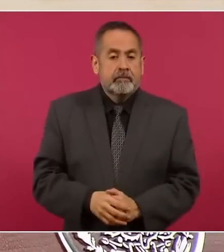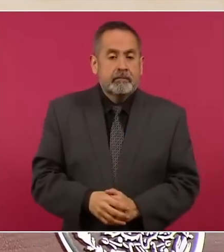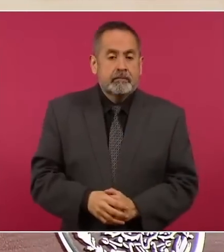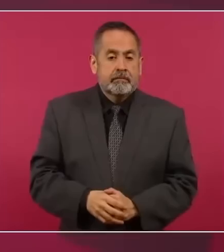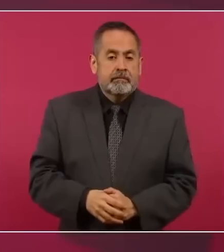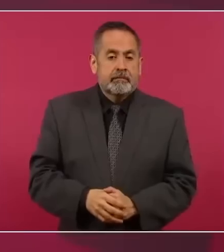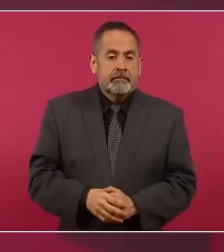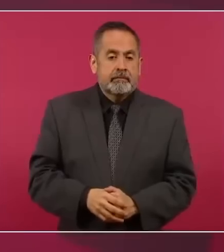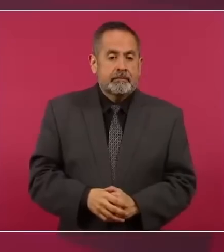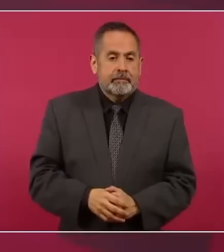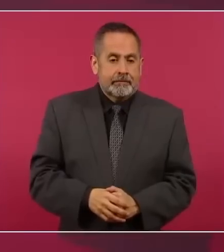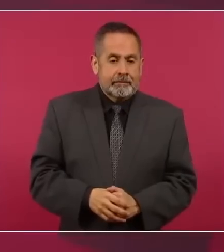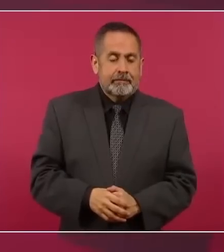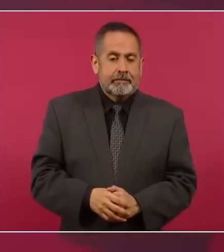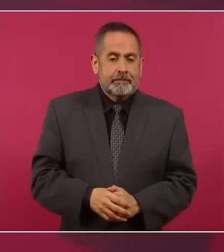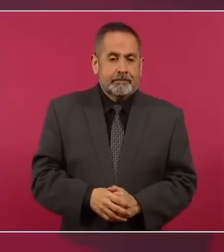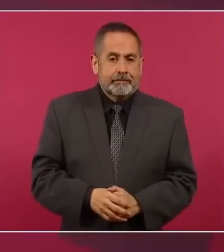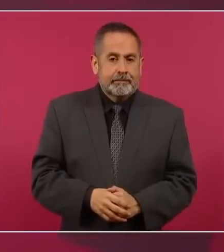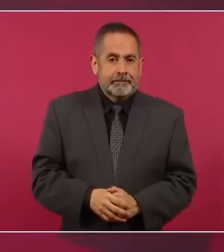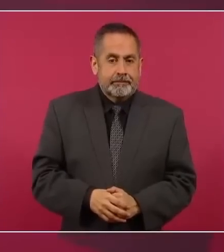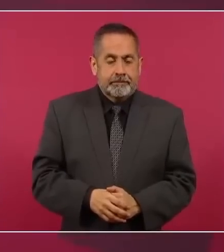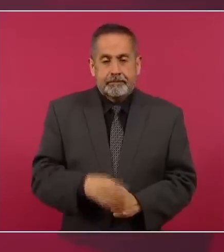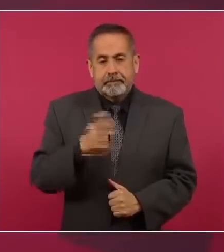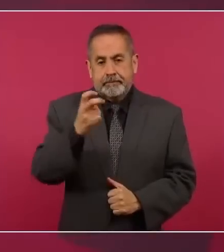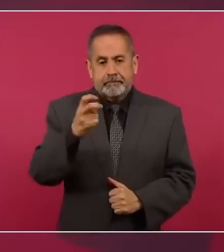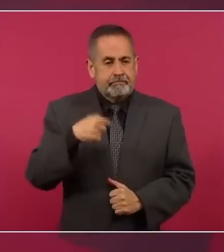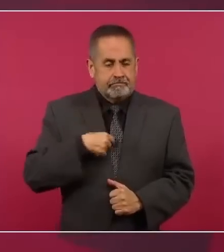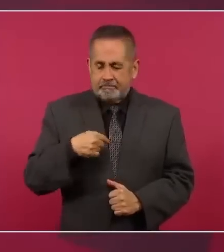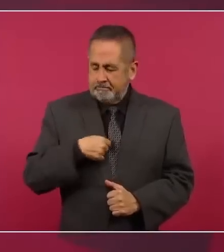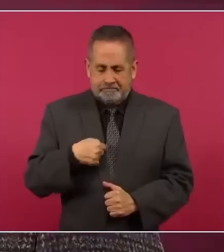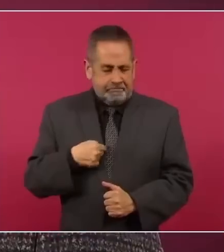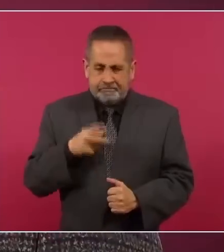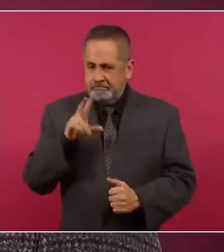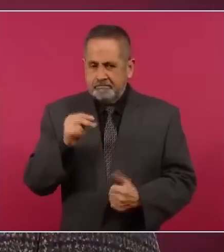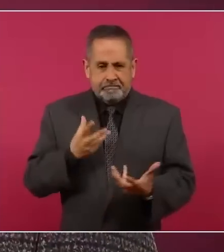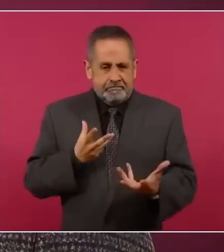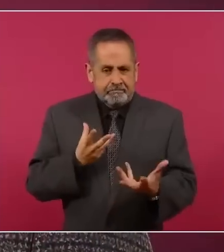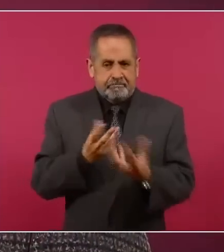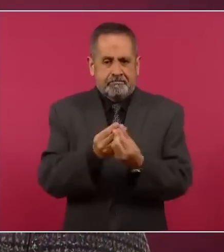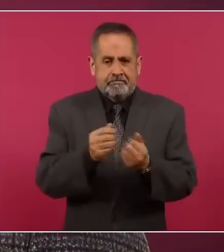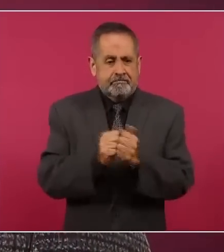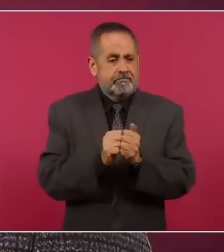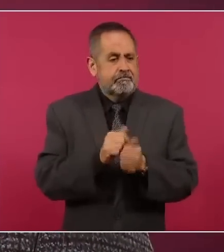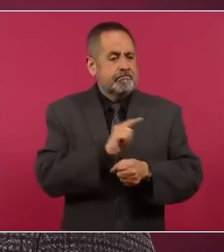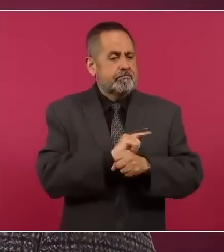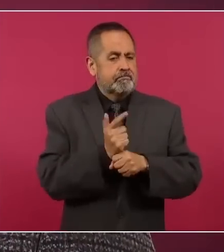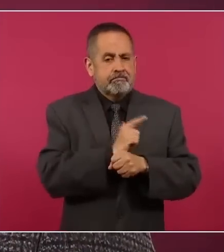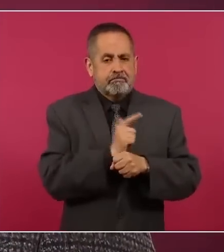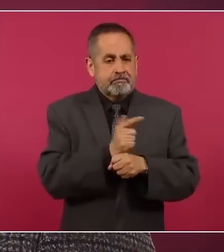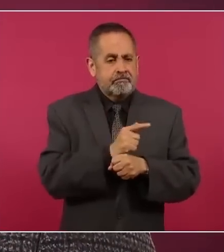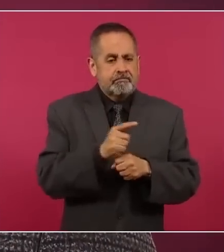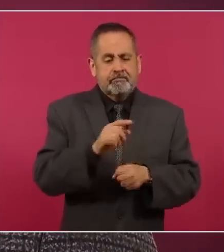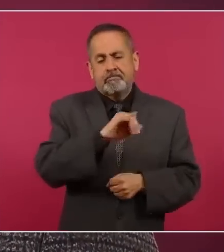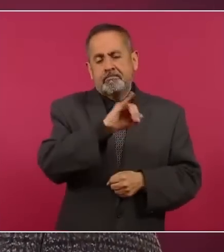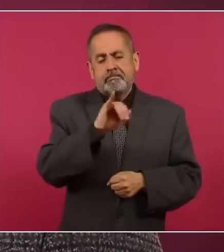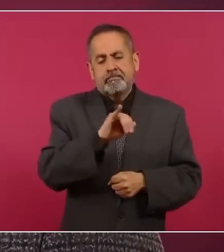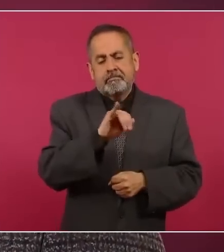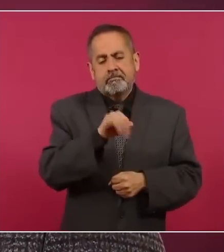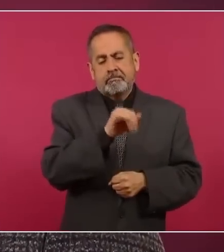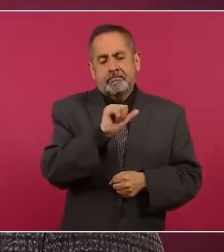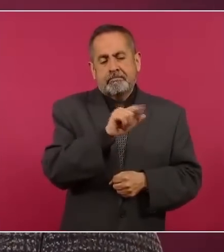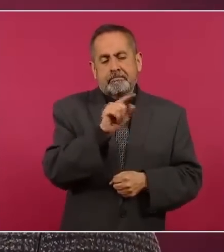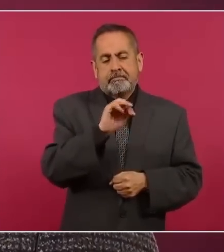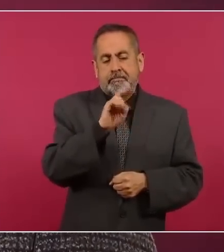Entonces, yo no me he reunido con la licenciada Yasmín ni con su